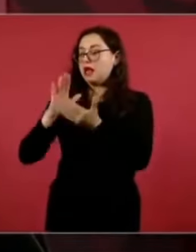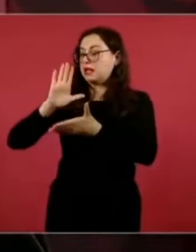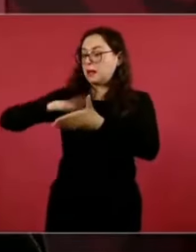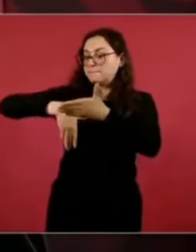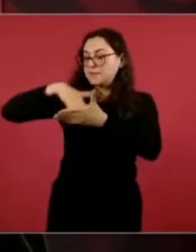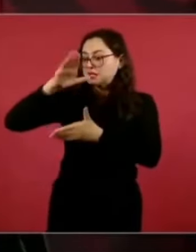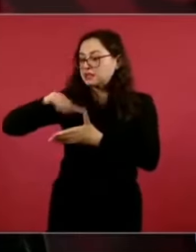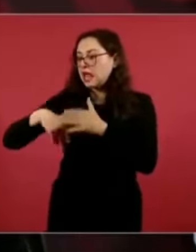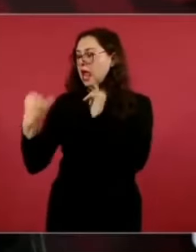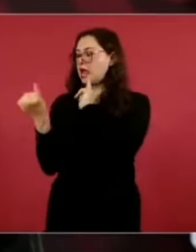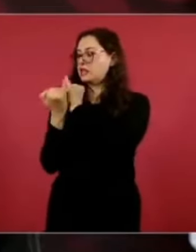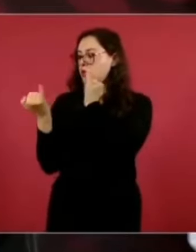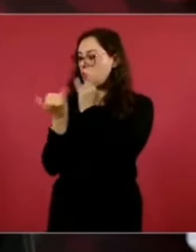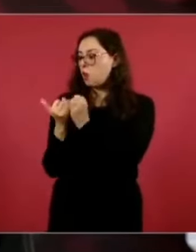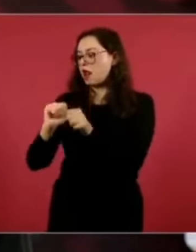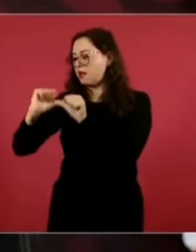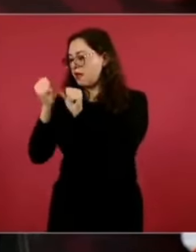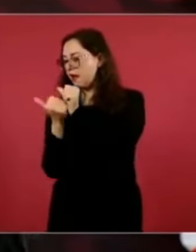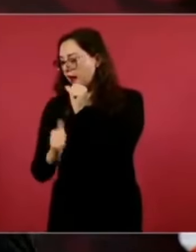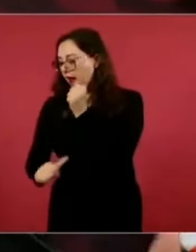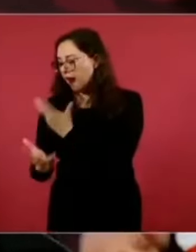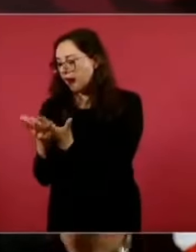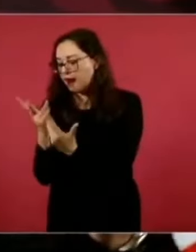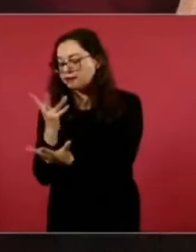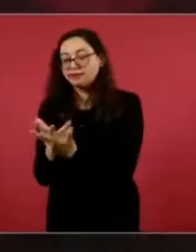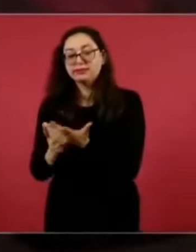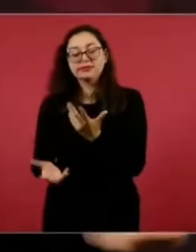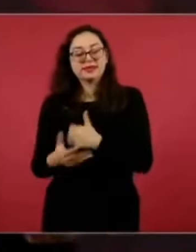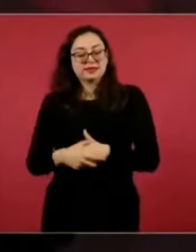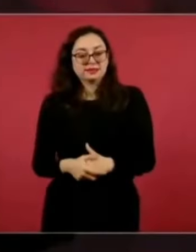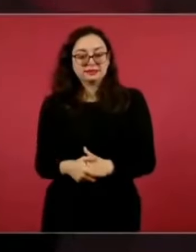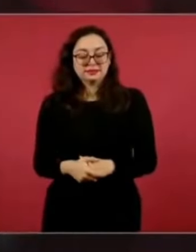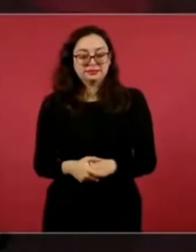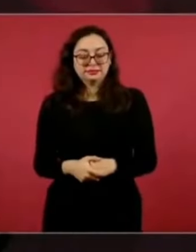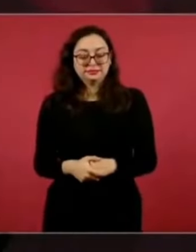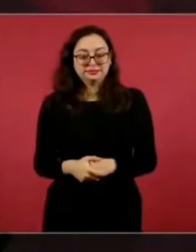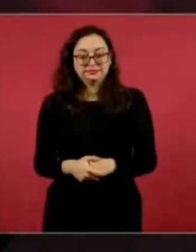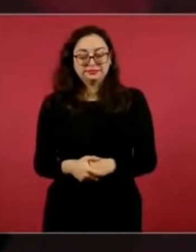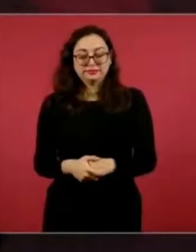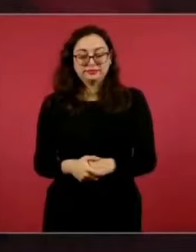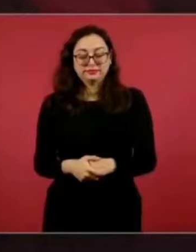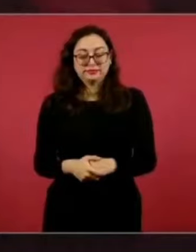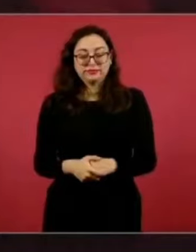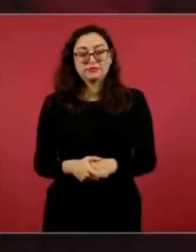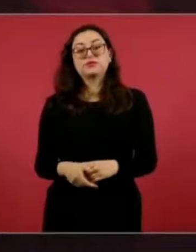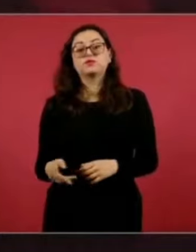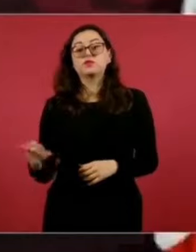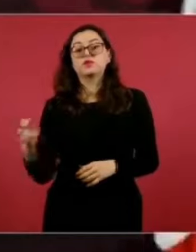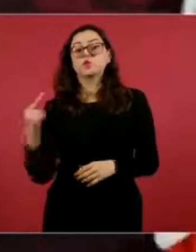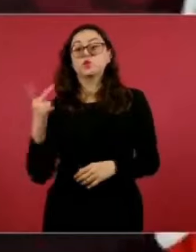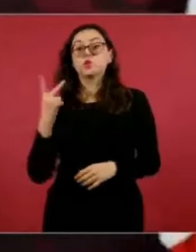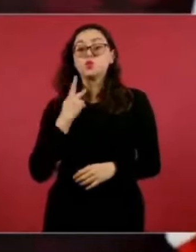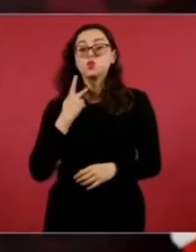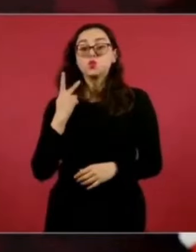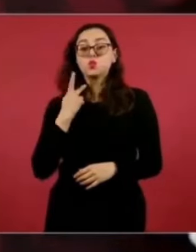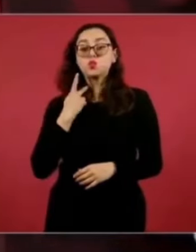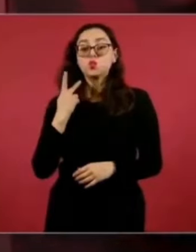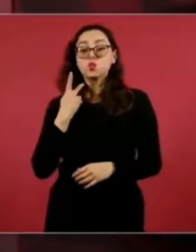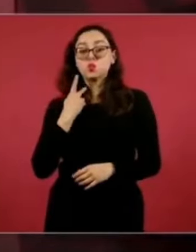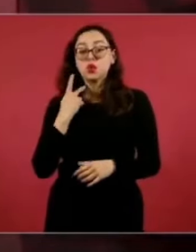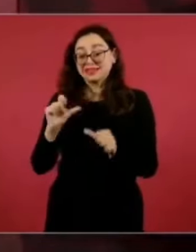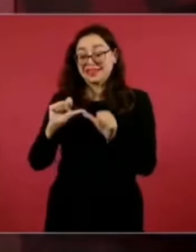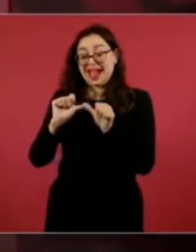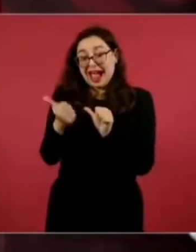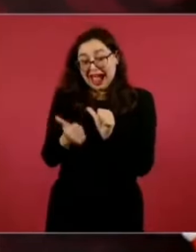del artista. Bueno, se dice pomposamente la política, el